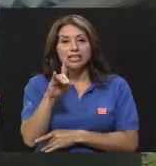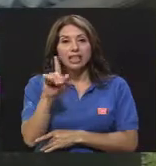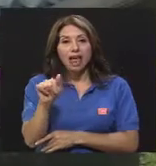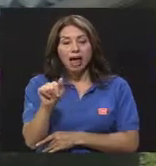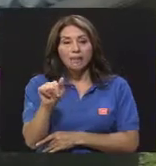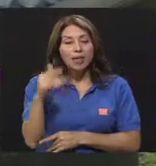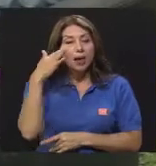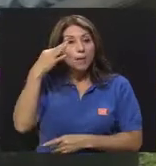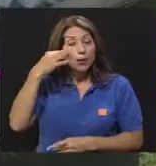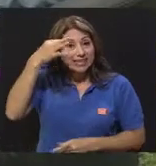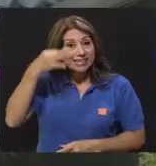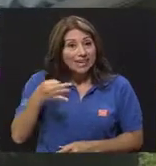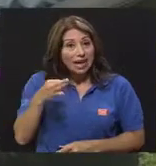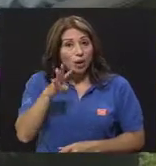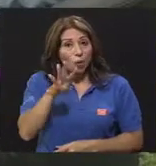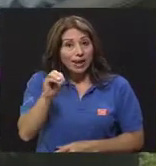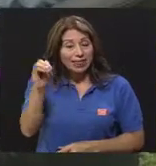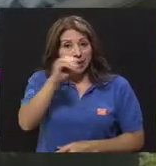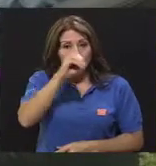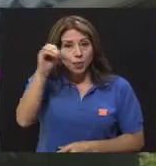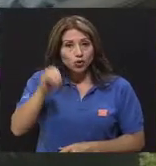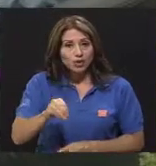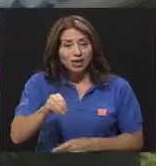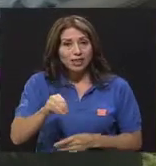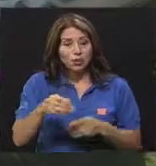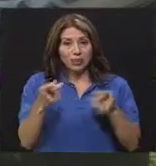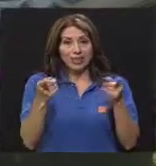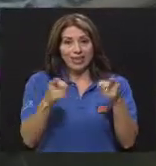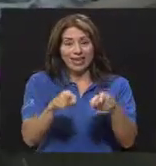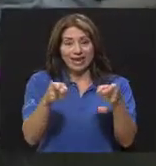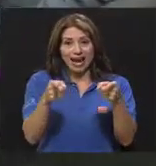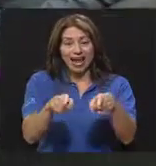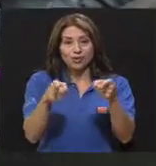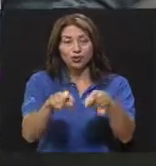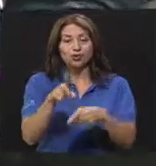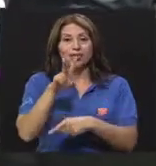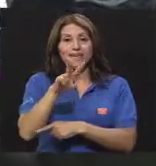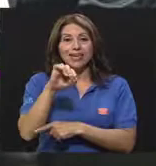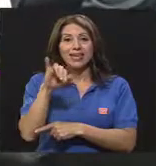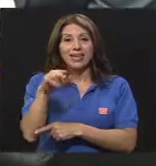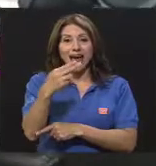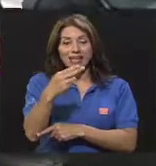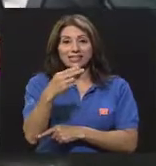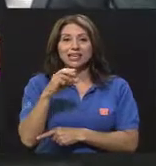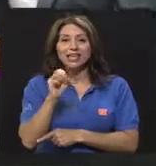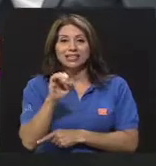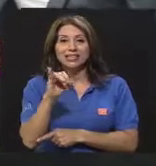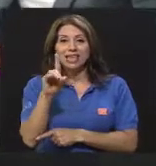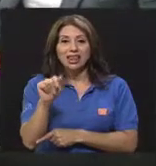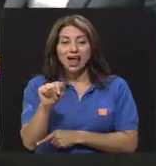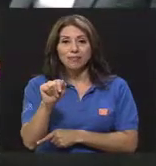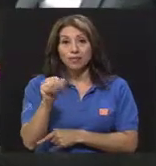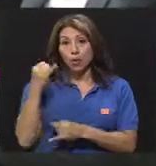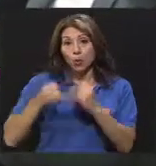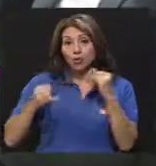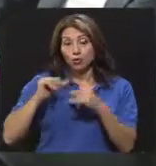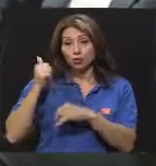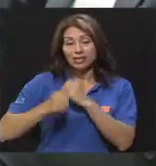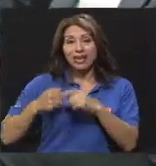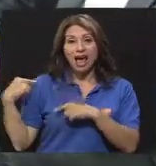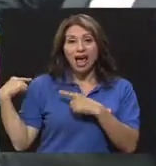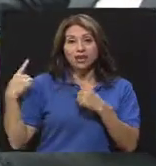esta estima que el 40%, ojo, el 40% de los casos acumulados de VIH y SIDA en los últimos 10 años